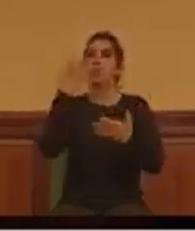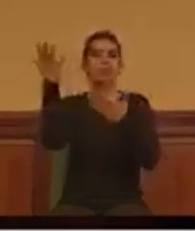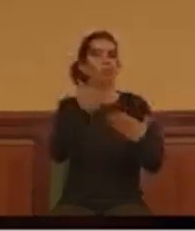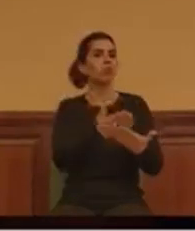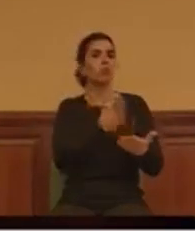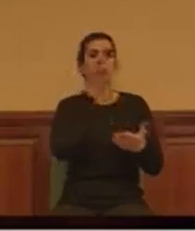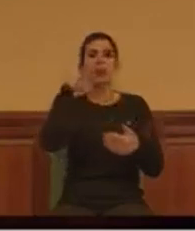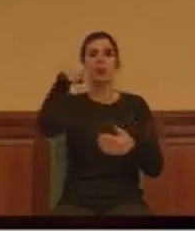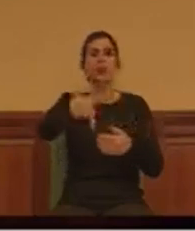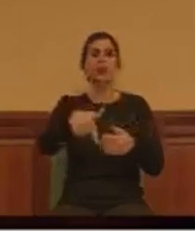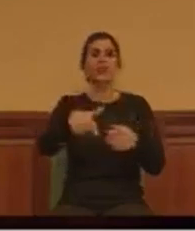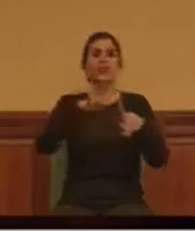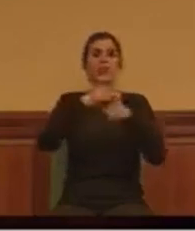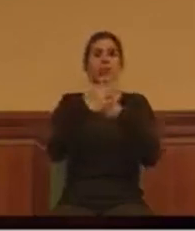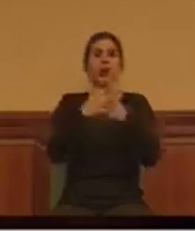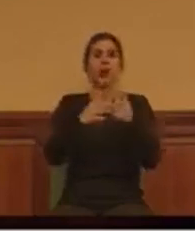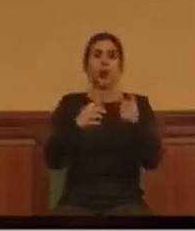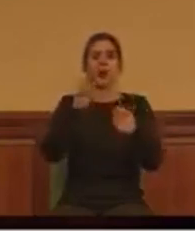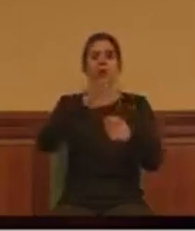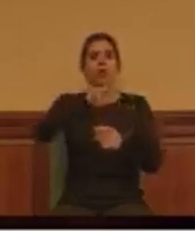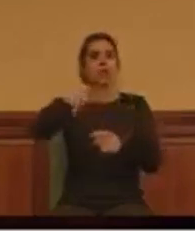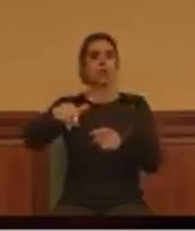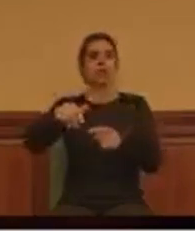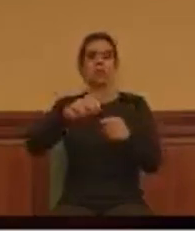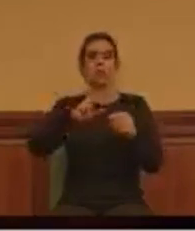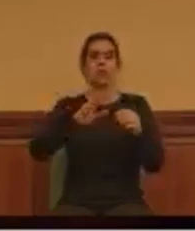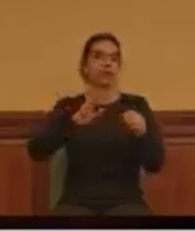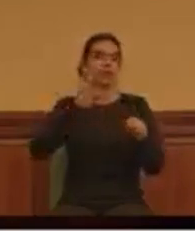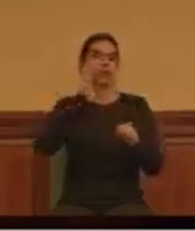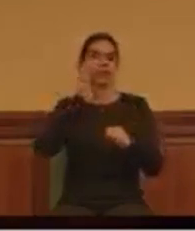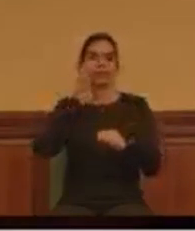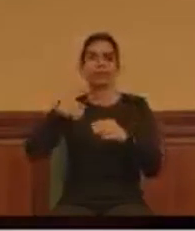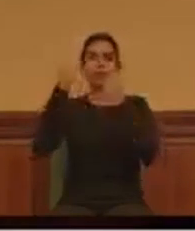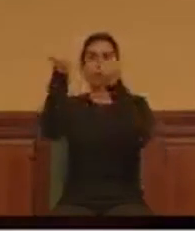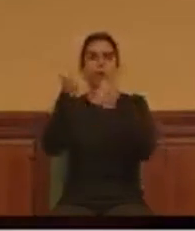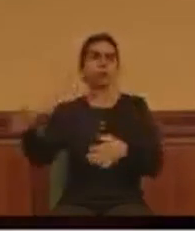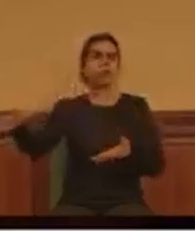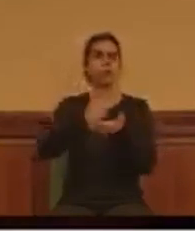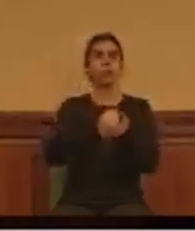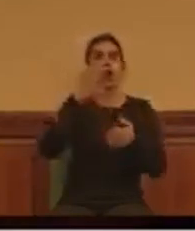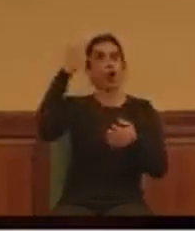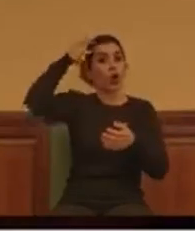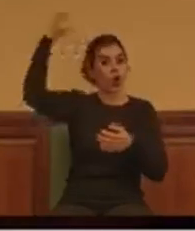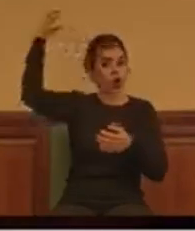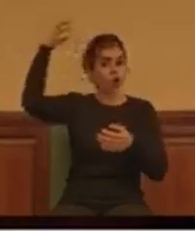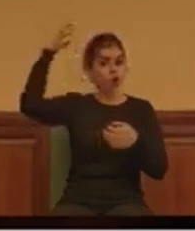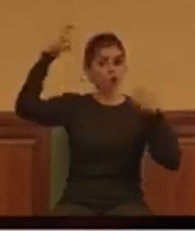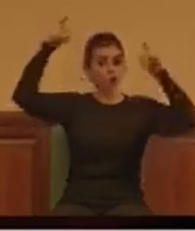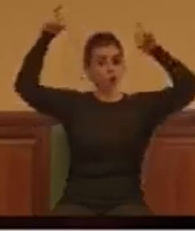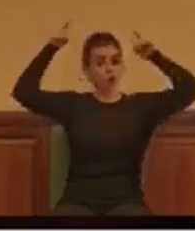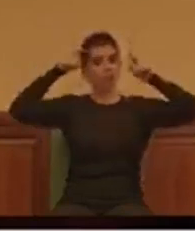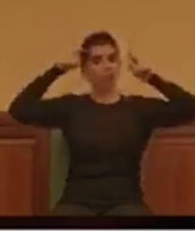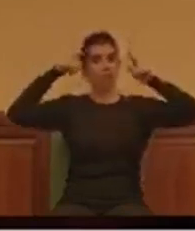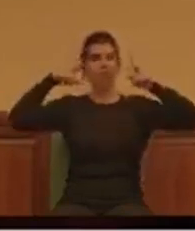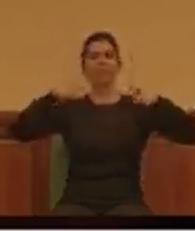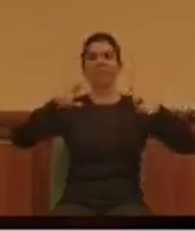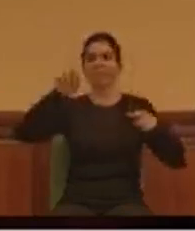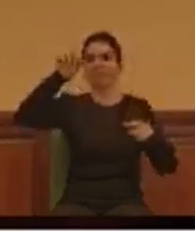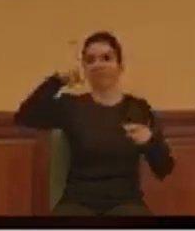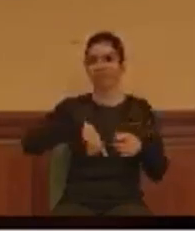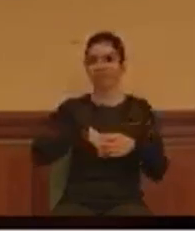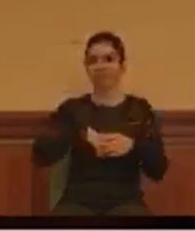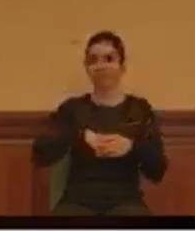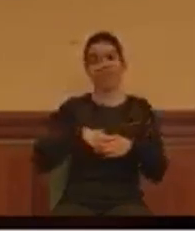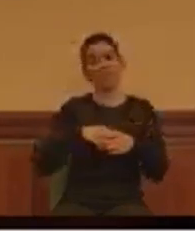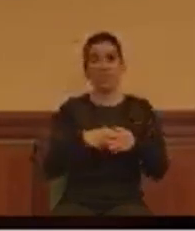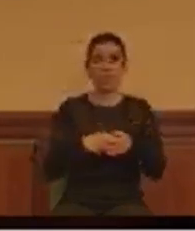desgraciadamente todas las instituciones del Estado, desde la corona, que no hay que olvidar que tenemos un rey